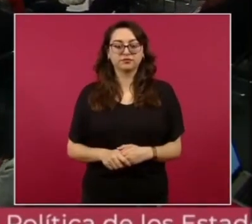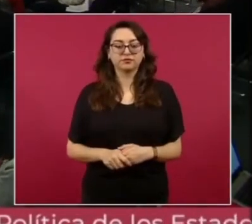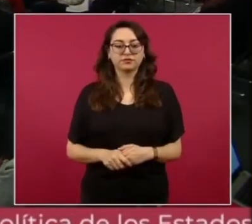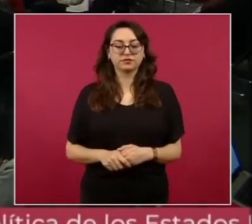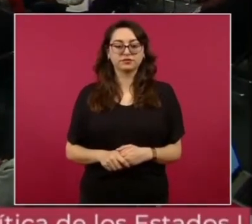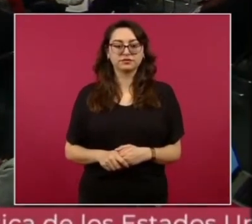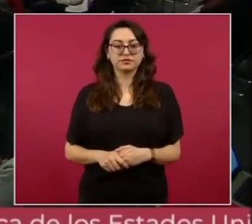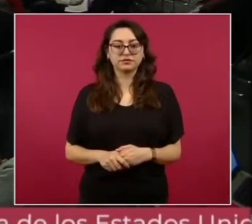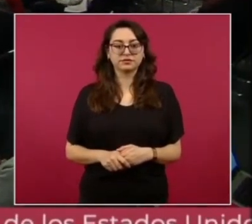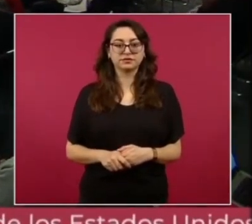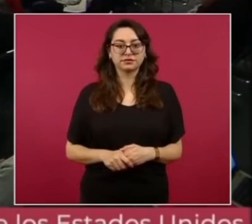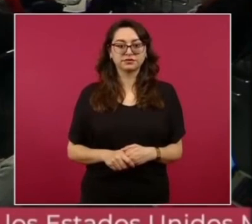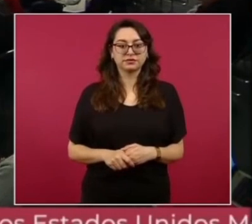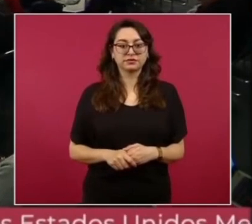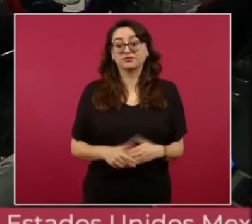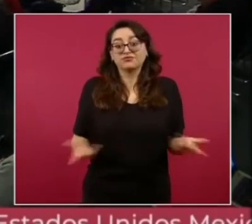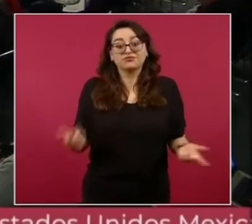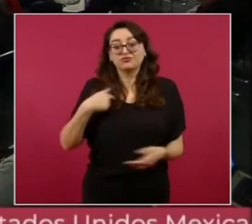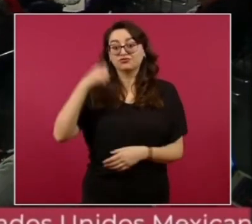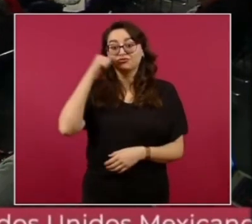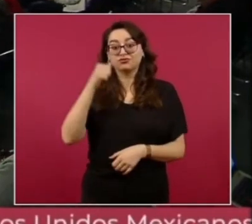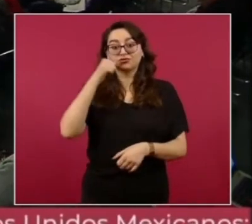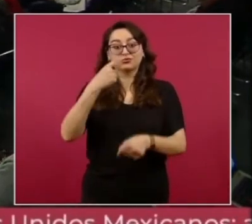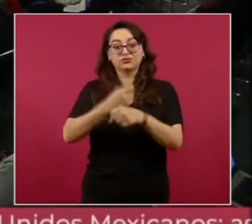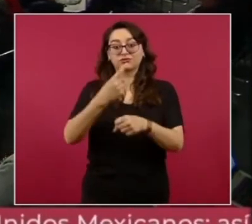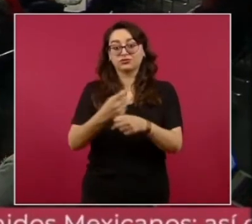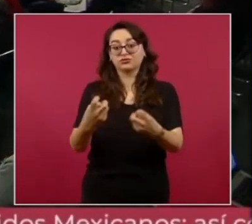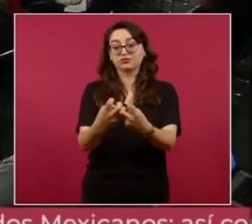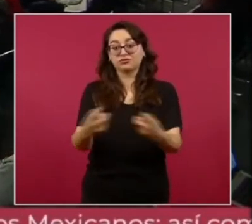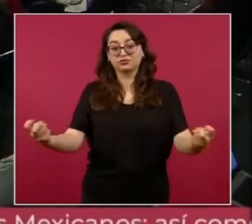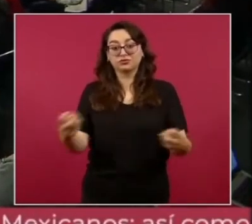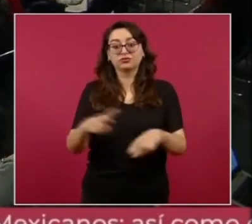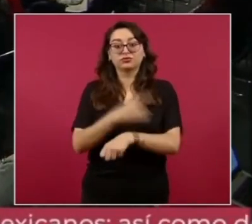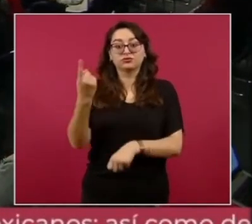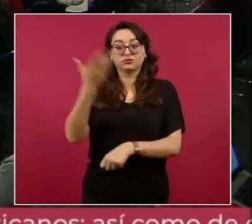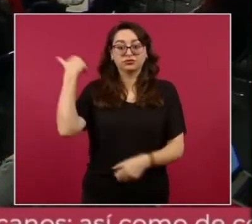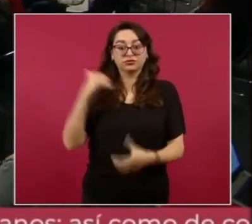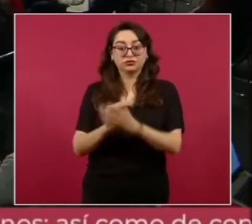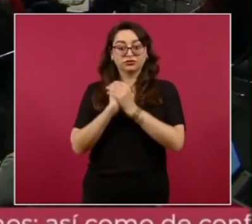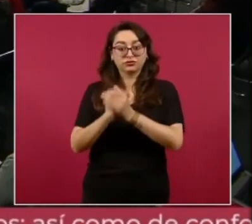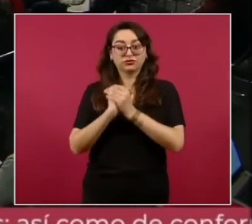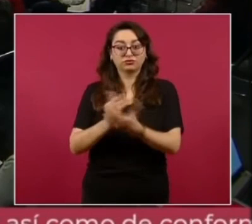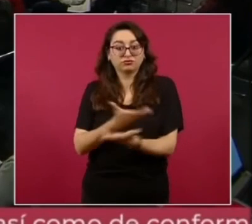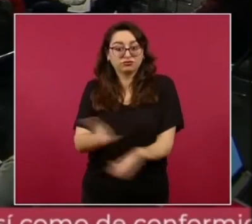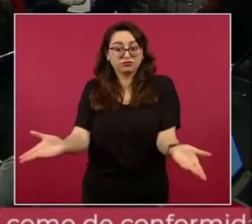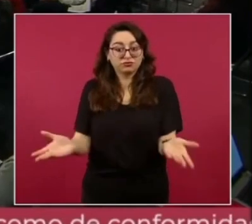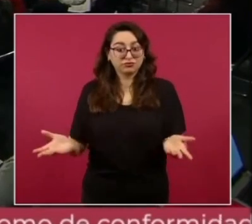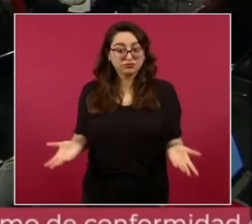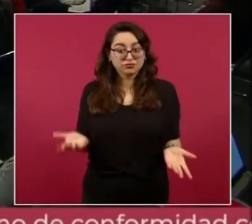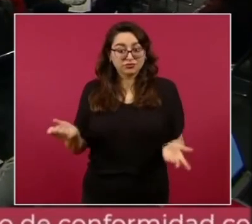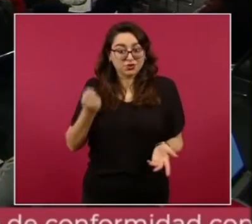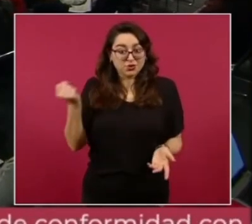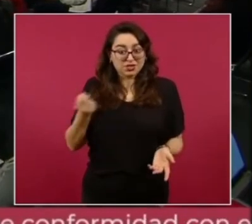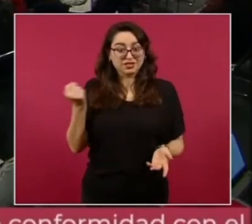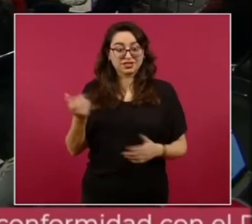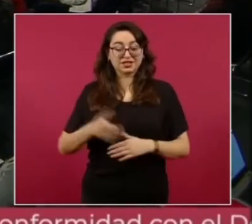Es que siempre me voy la primera fila por lo del sorteo, la suerte Así es,